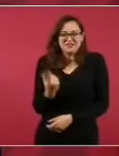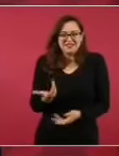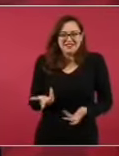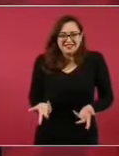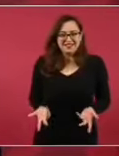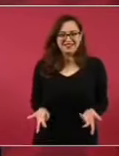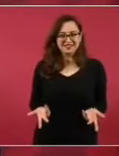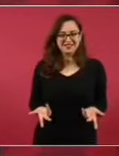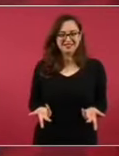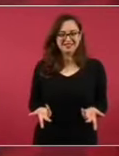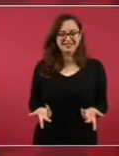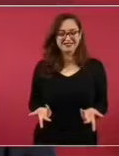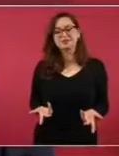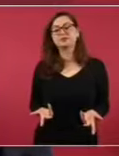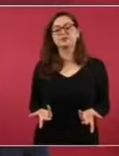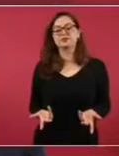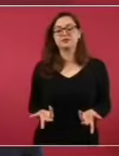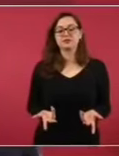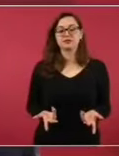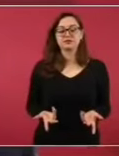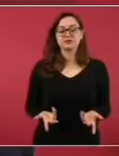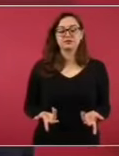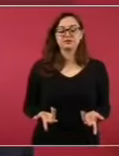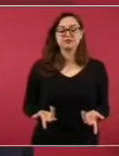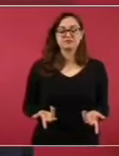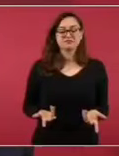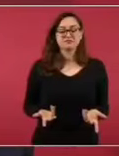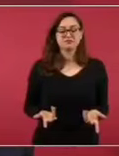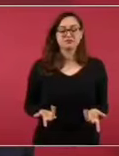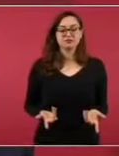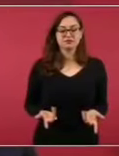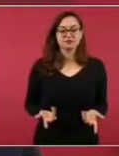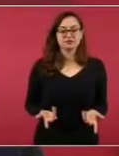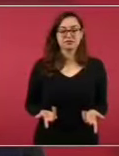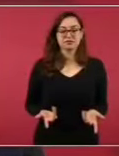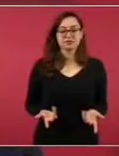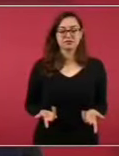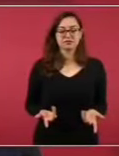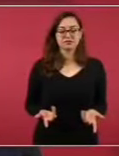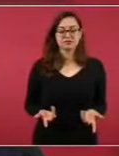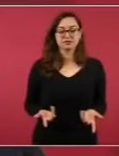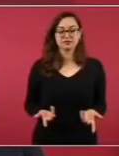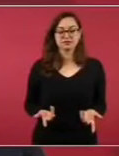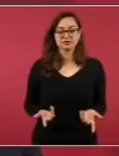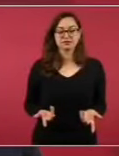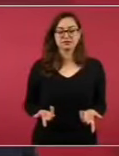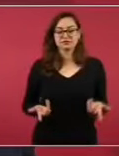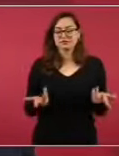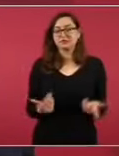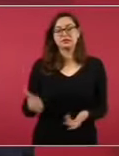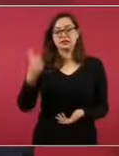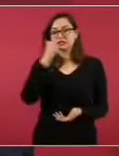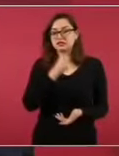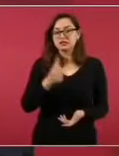de que el propósito es siempre, siempre afectarnos.